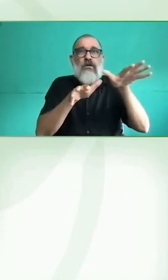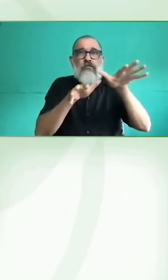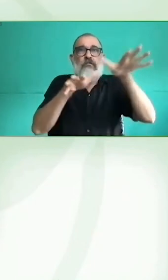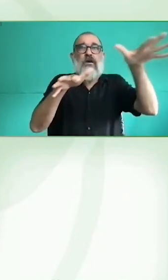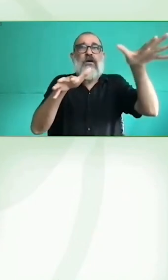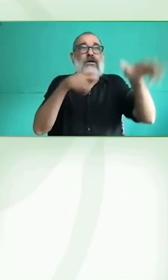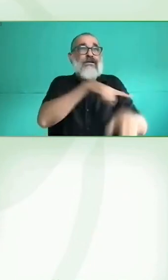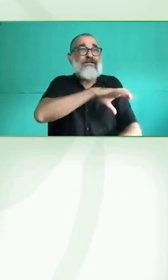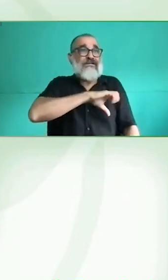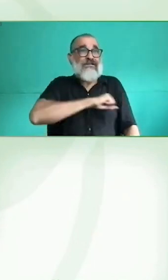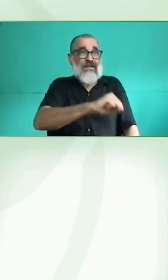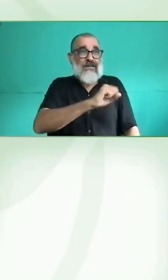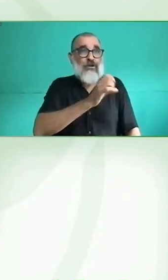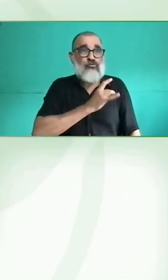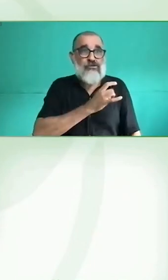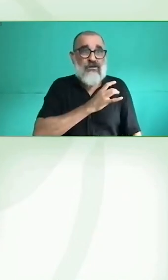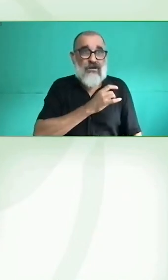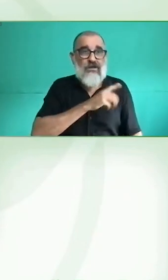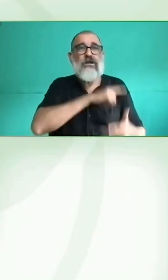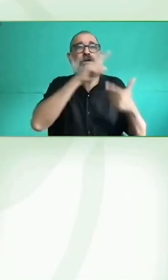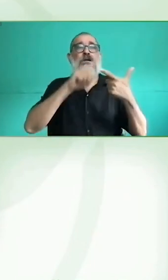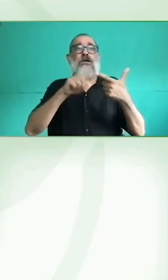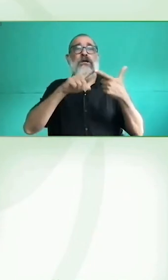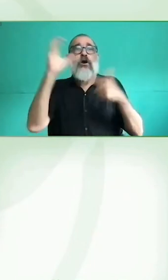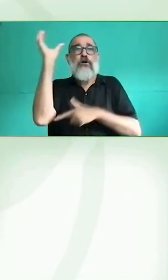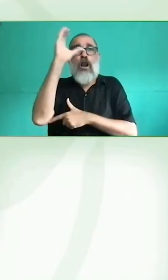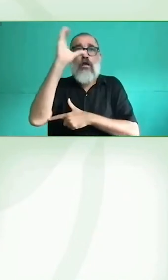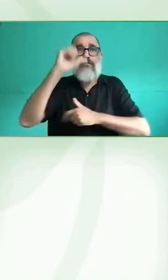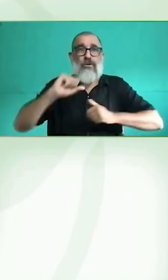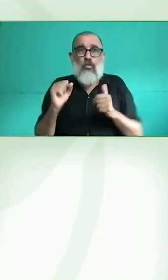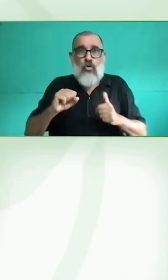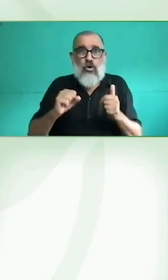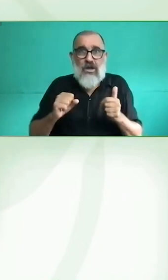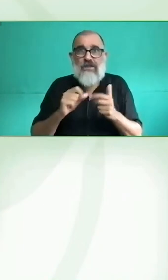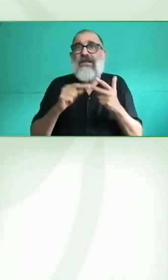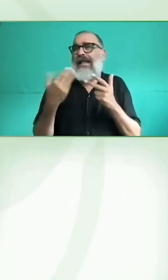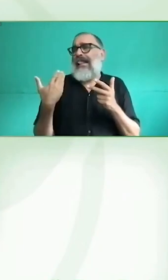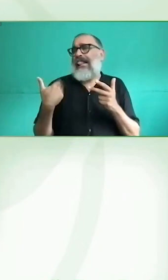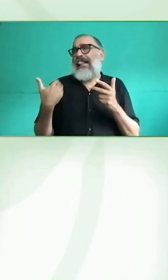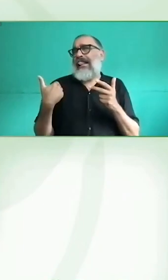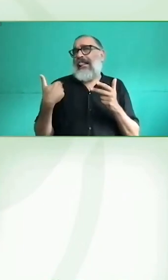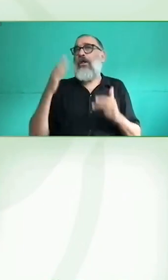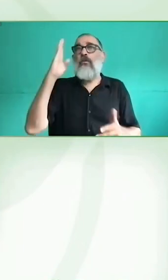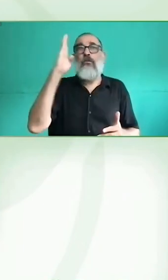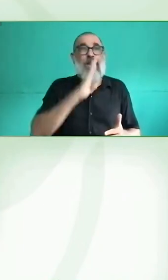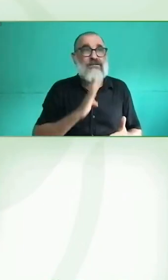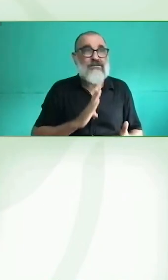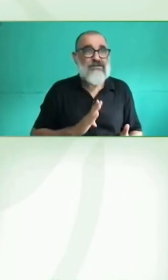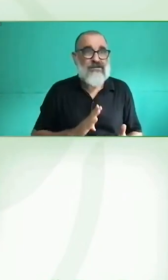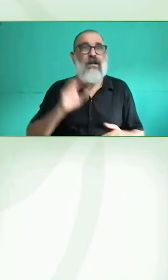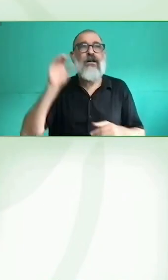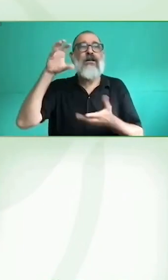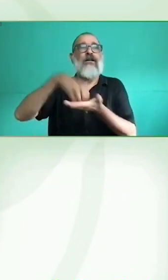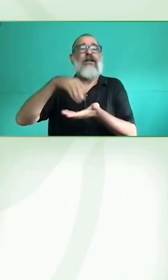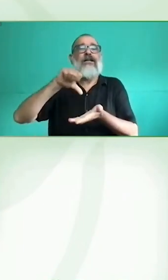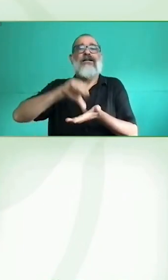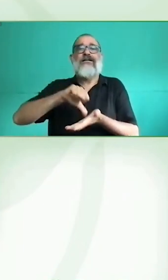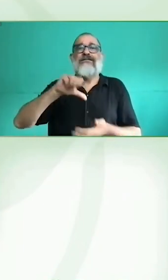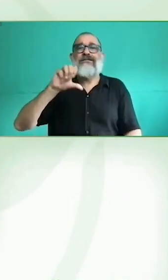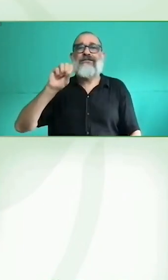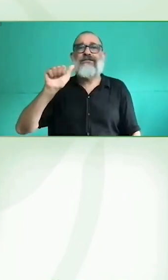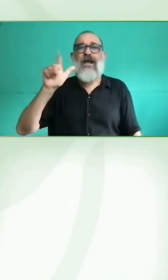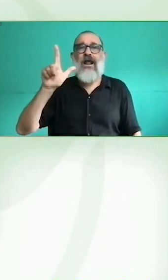suplir un poco esta brecha social que tenemos para acceder a ese tipo de productos. Saben ustedes que hay productos